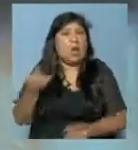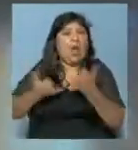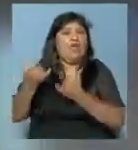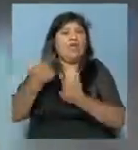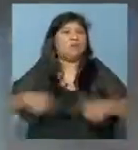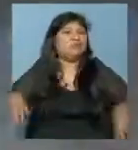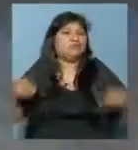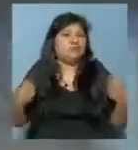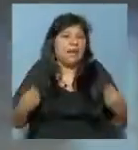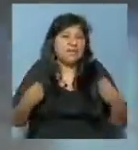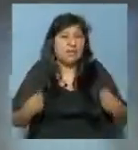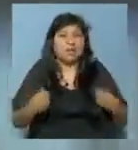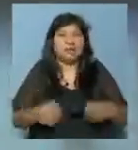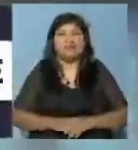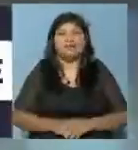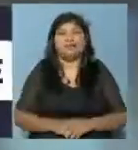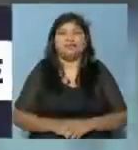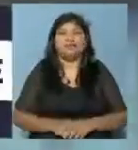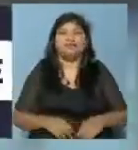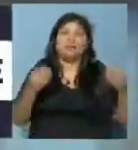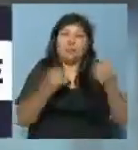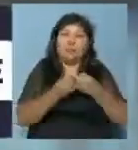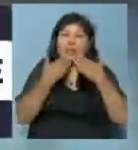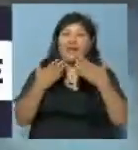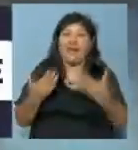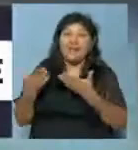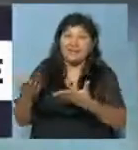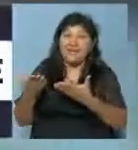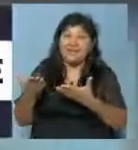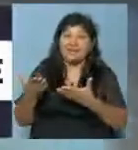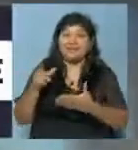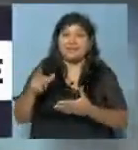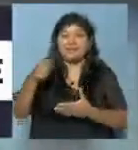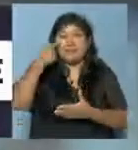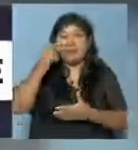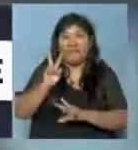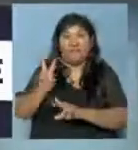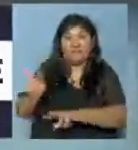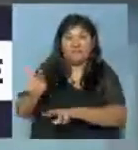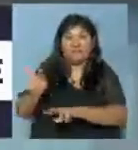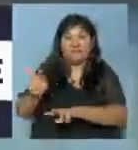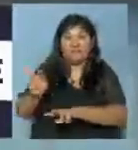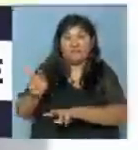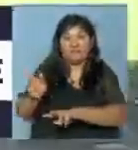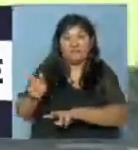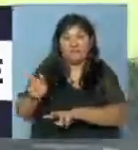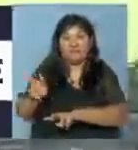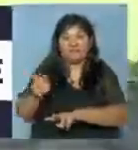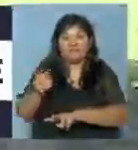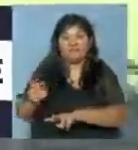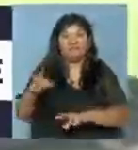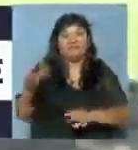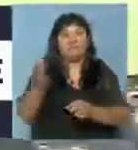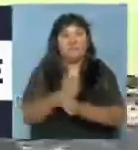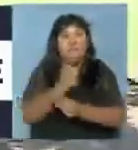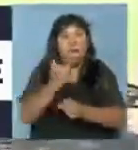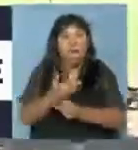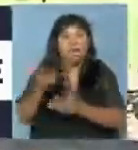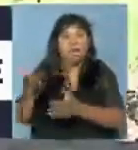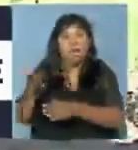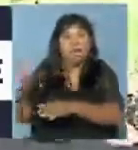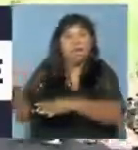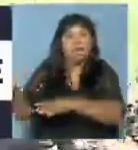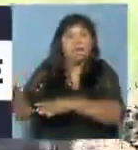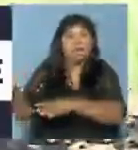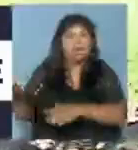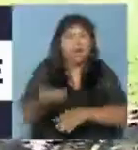Muchísimas gracias Omar. Buenas tardes. En estos momentos se lleva a cabo la remoción de este colectivo, un